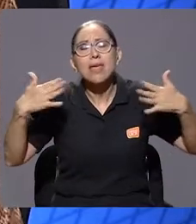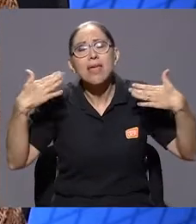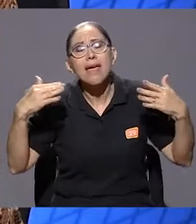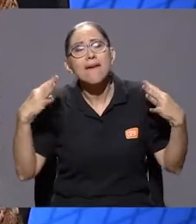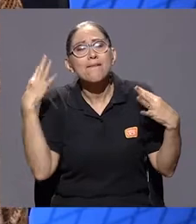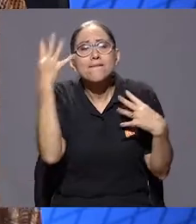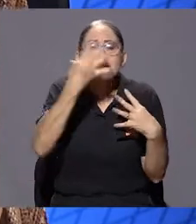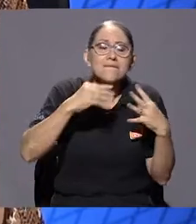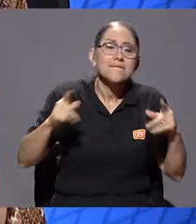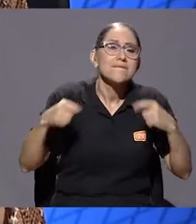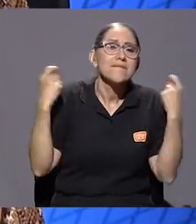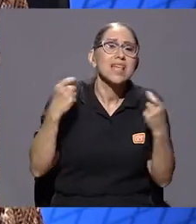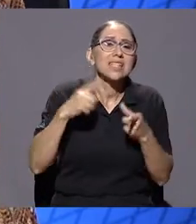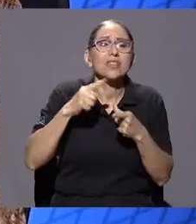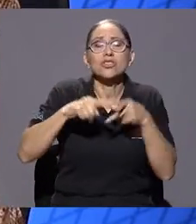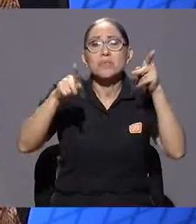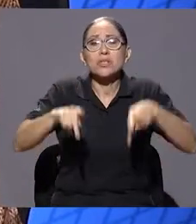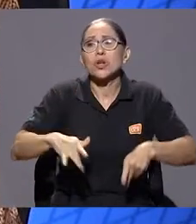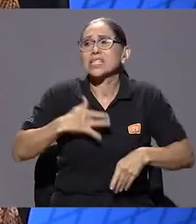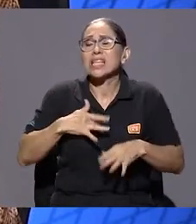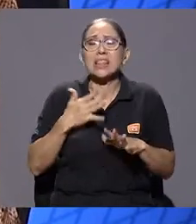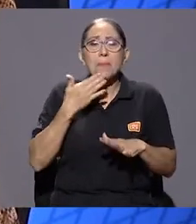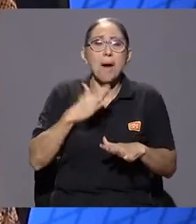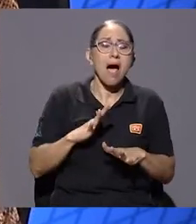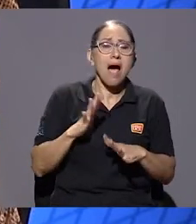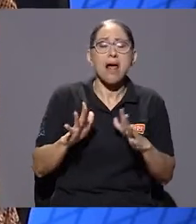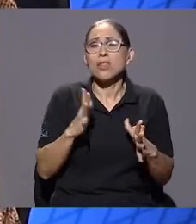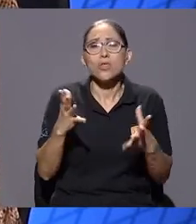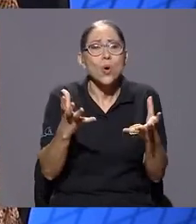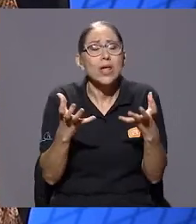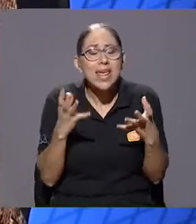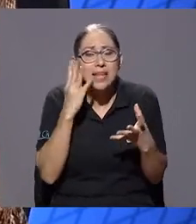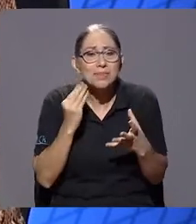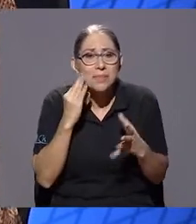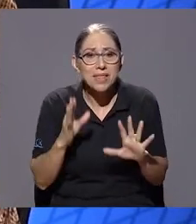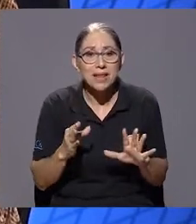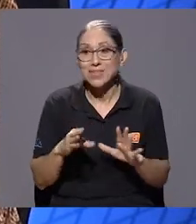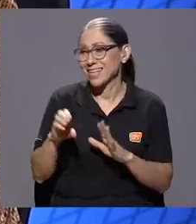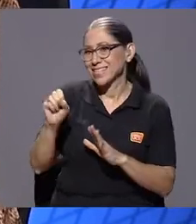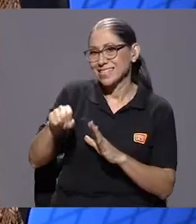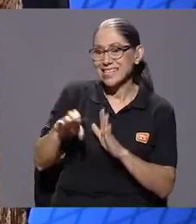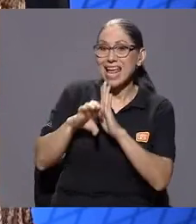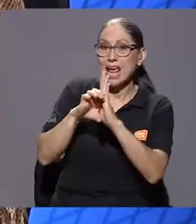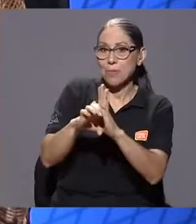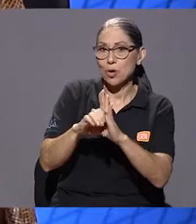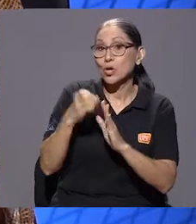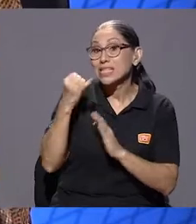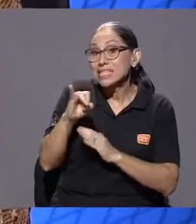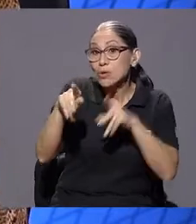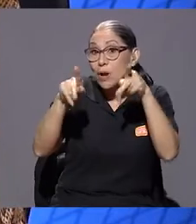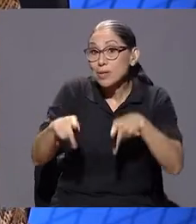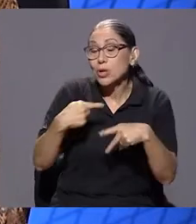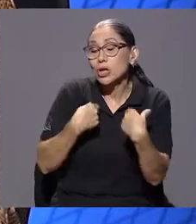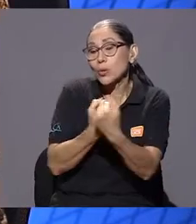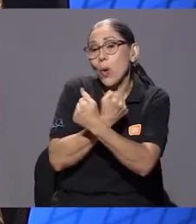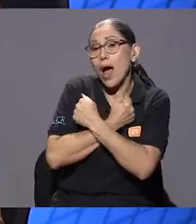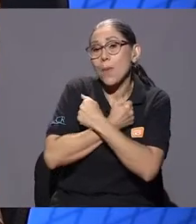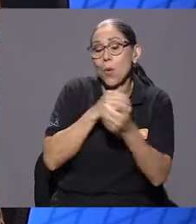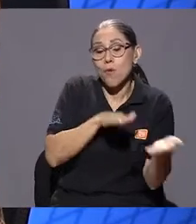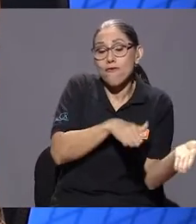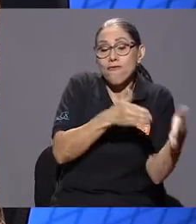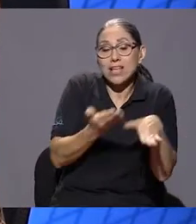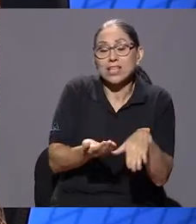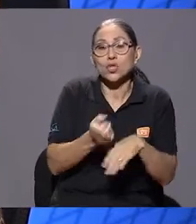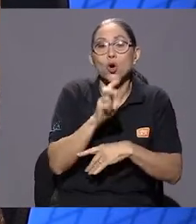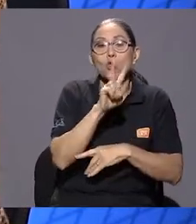vamos a ver, va a haber un tiempo esperable. Si alguien que es muy cercano a mí falleció 2 de diciembre, 24 de diciembre, muy poquito